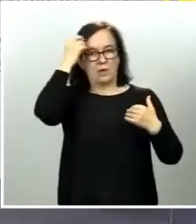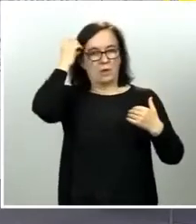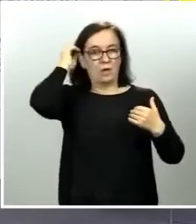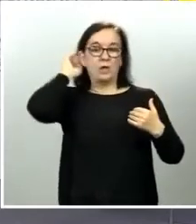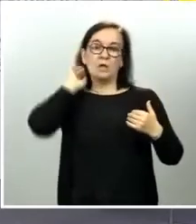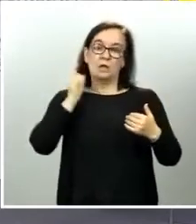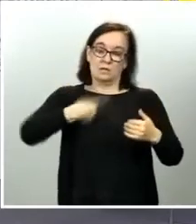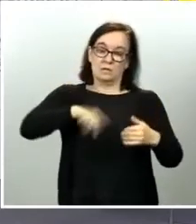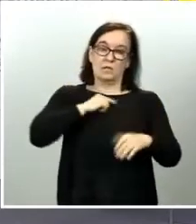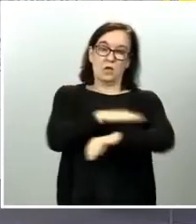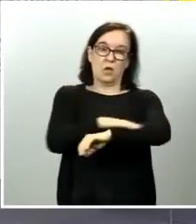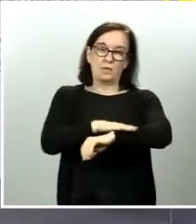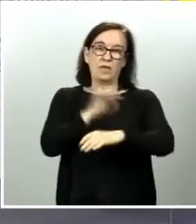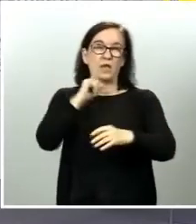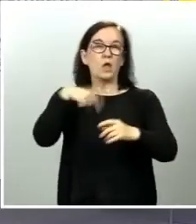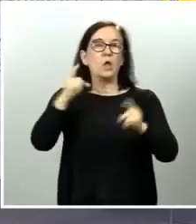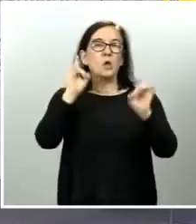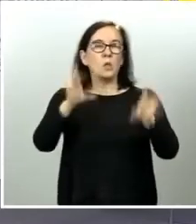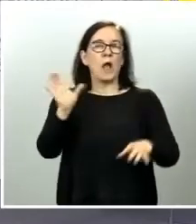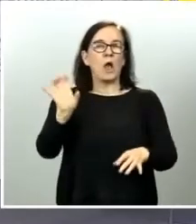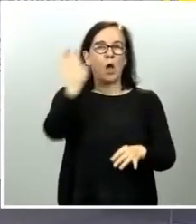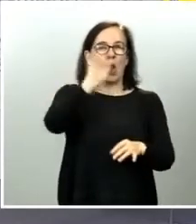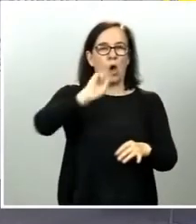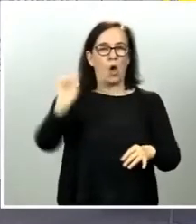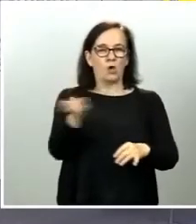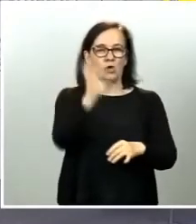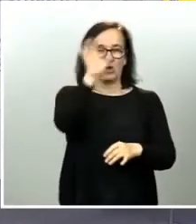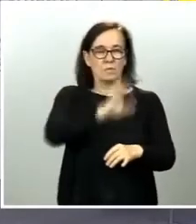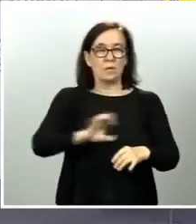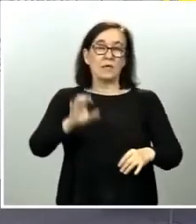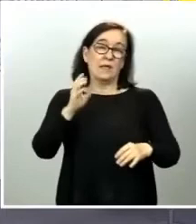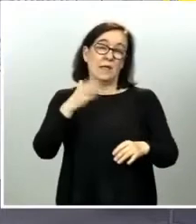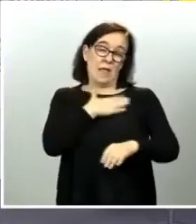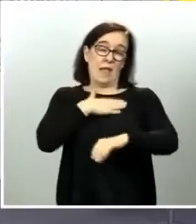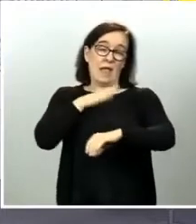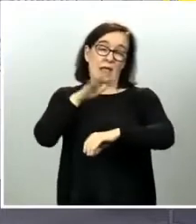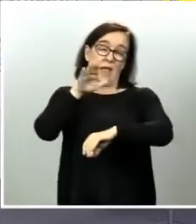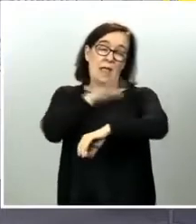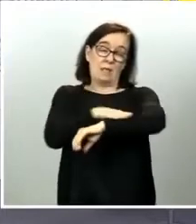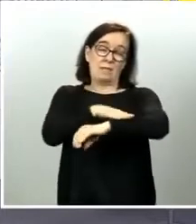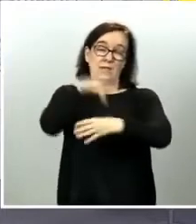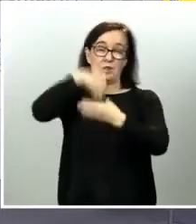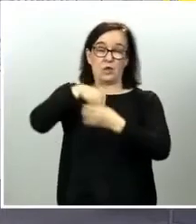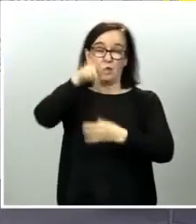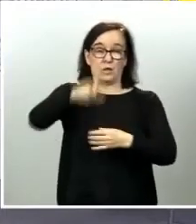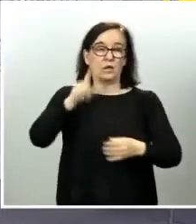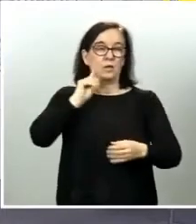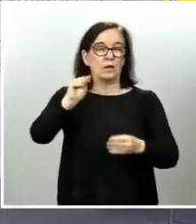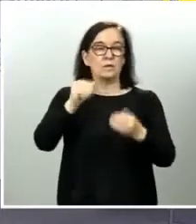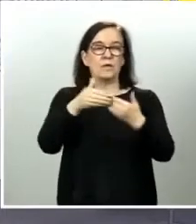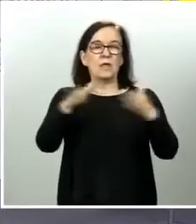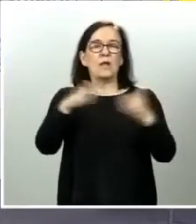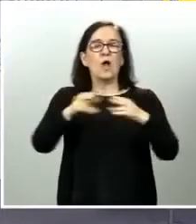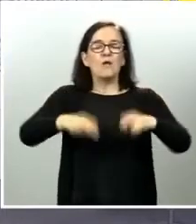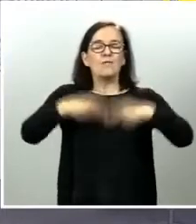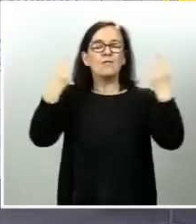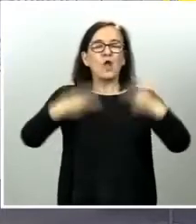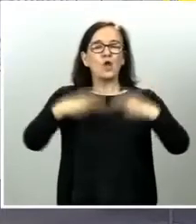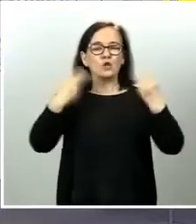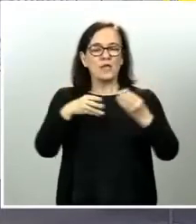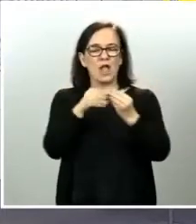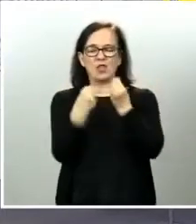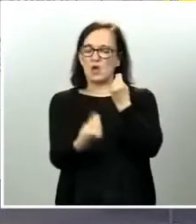como hay en otros países y al ministro Marlaska le quería preguntar sobre la reapertura de fronteras. En el documento no